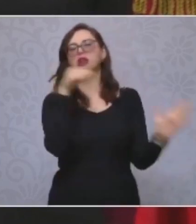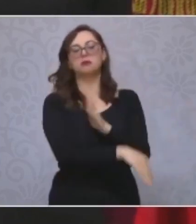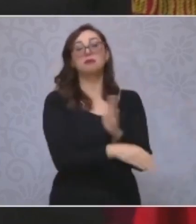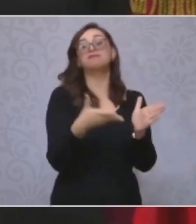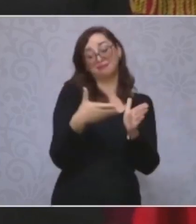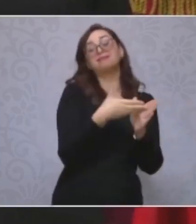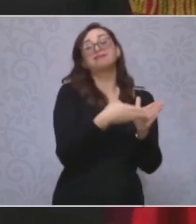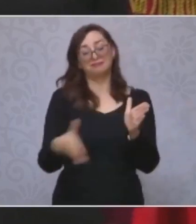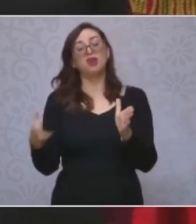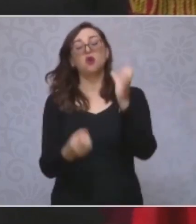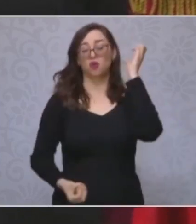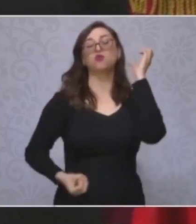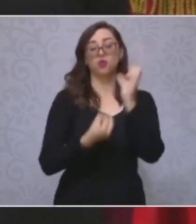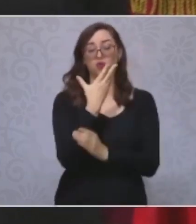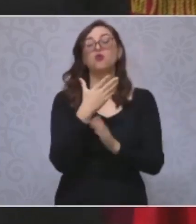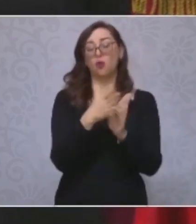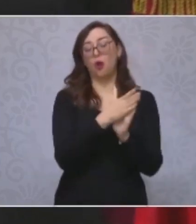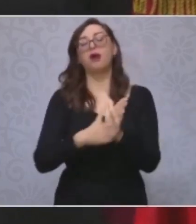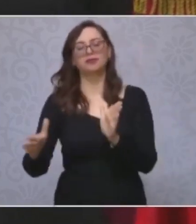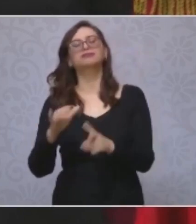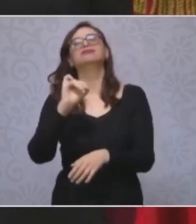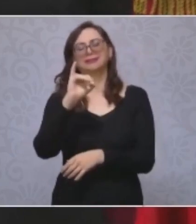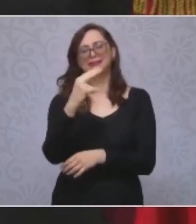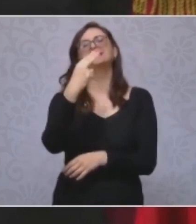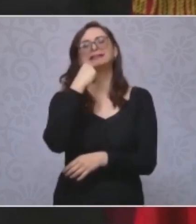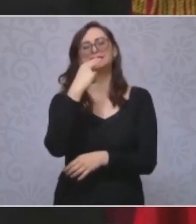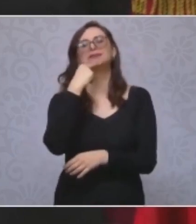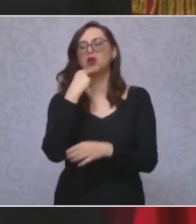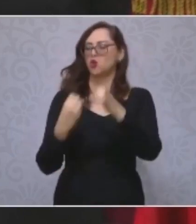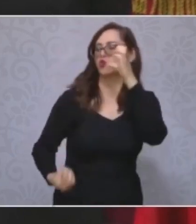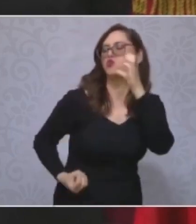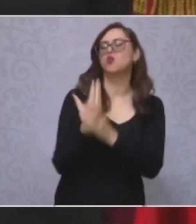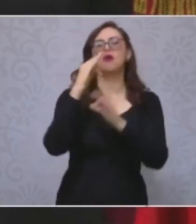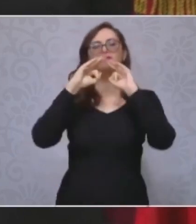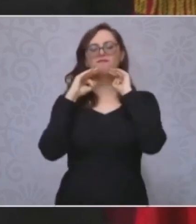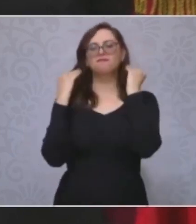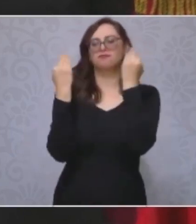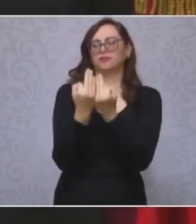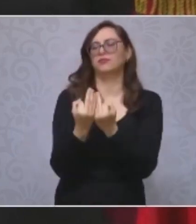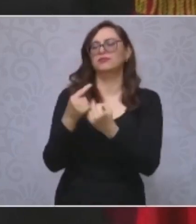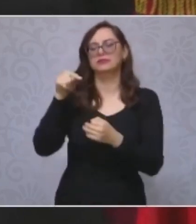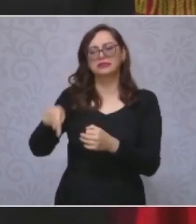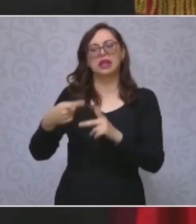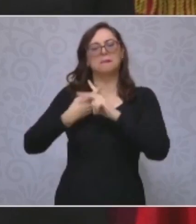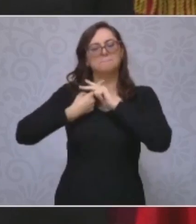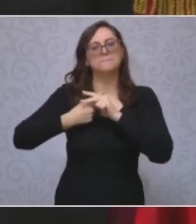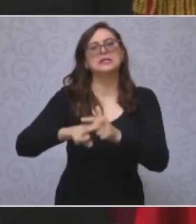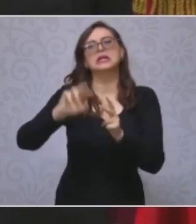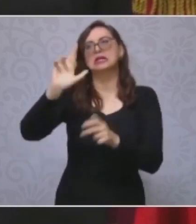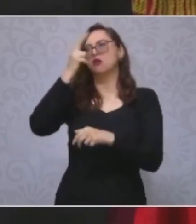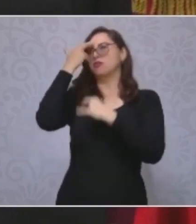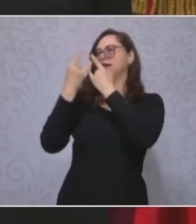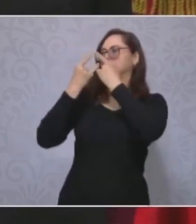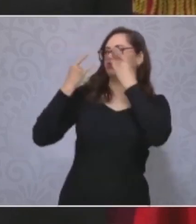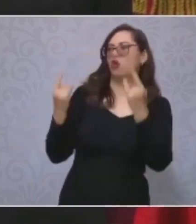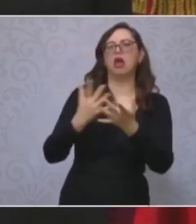régimen de corrupción y privilegios a uno que surgió de la fecunda historia de México, del amor al